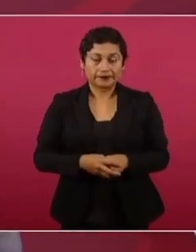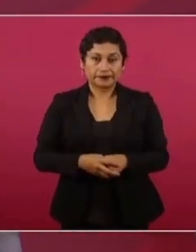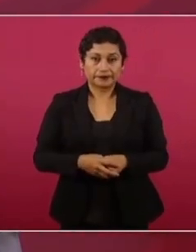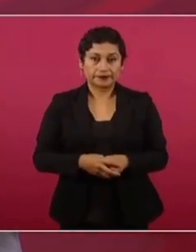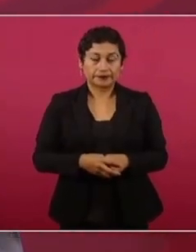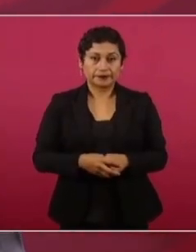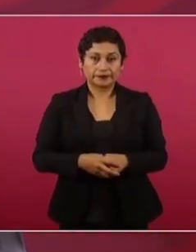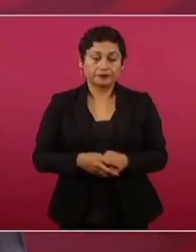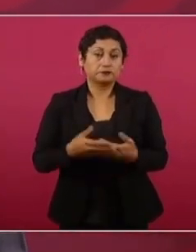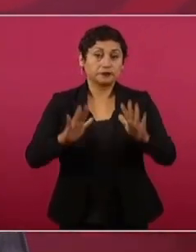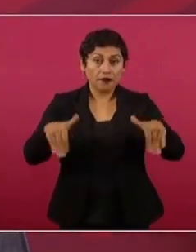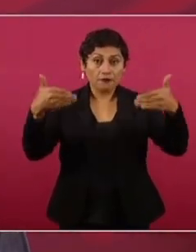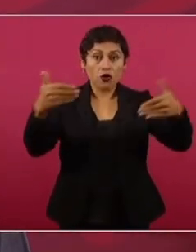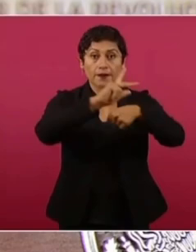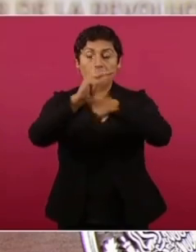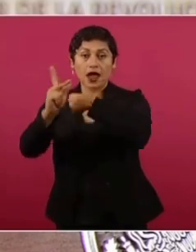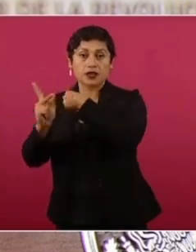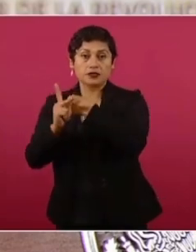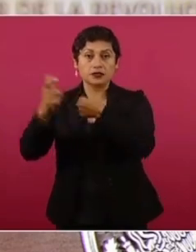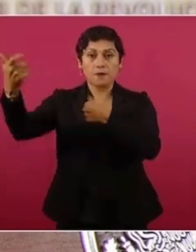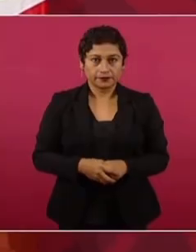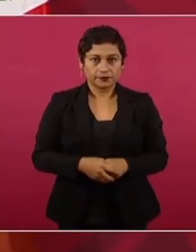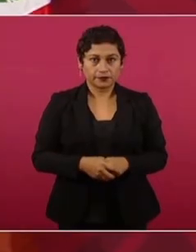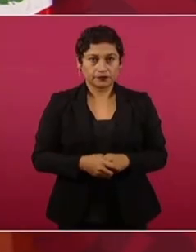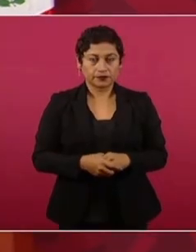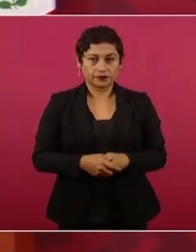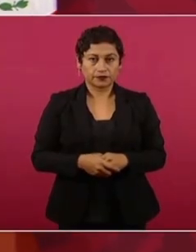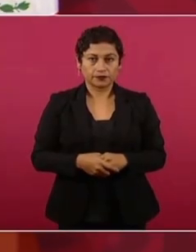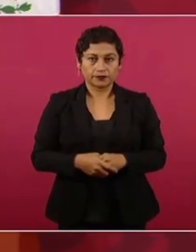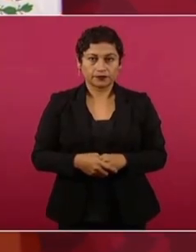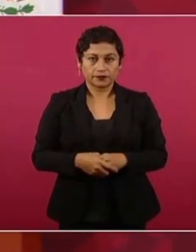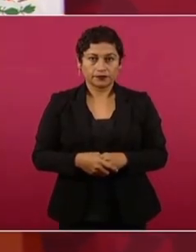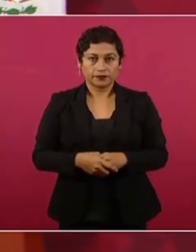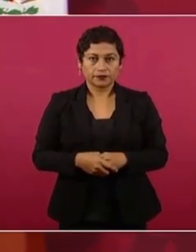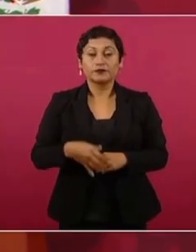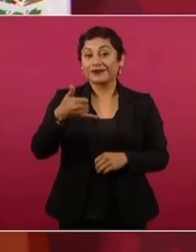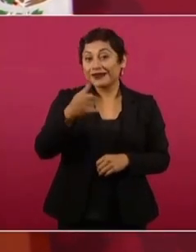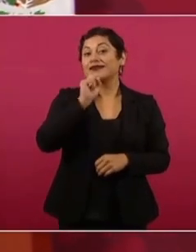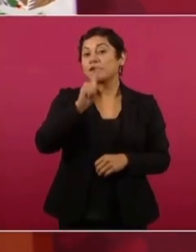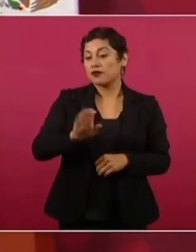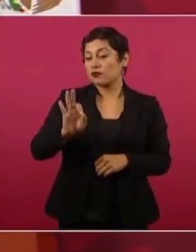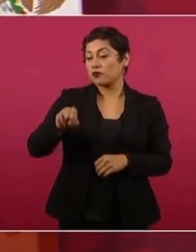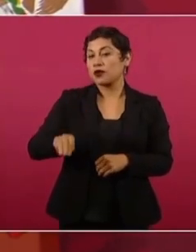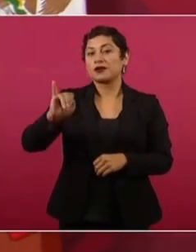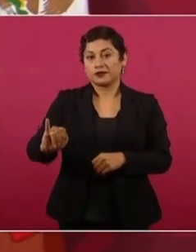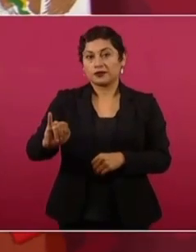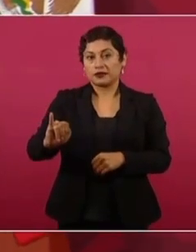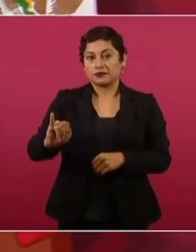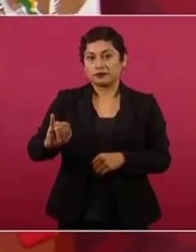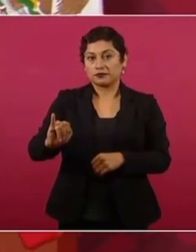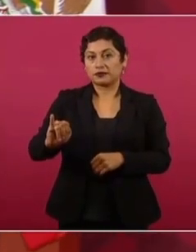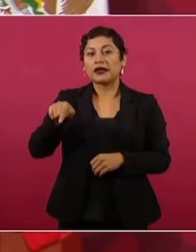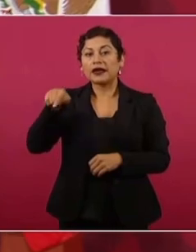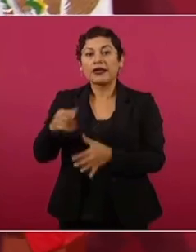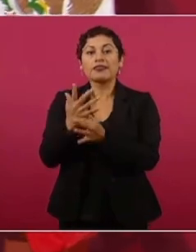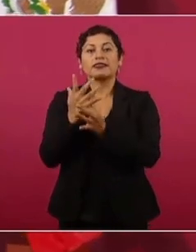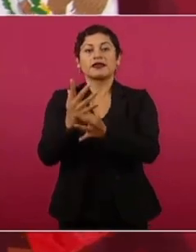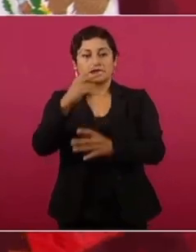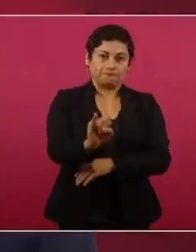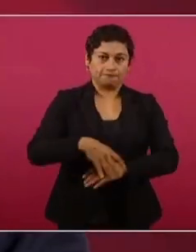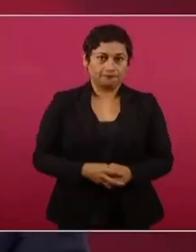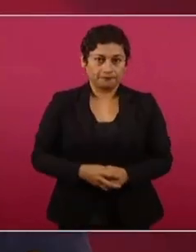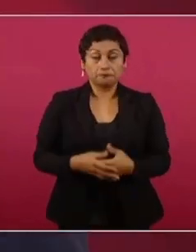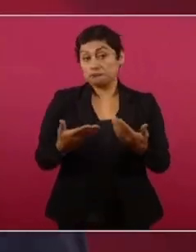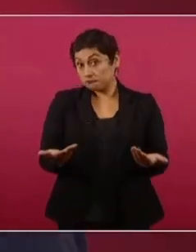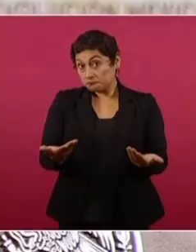llegando inversión extranjera, como nunca. Y el FMI aumentó también su pronóstico de crecimiento para